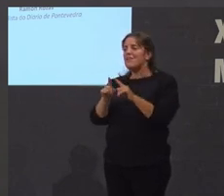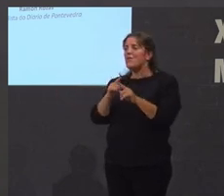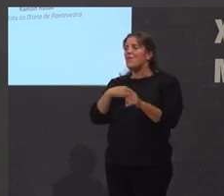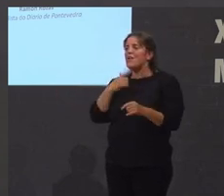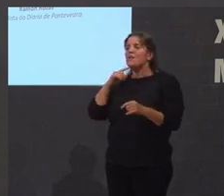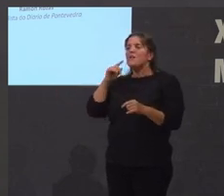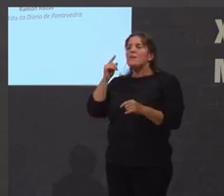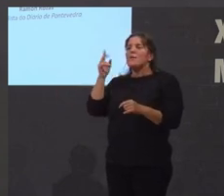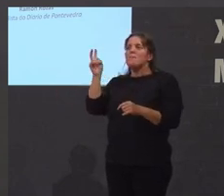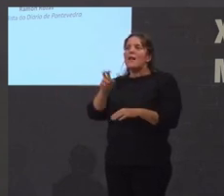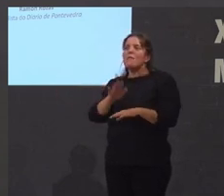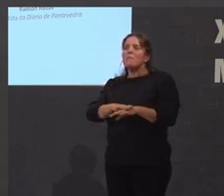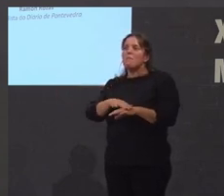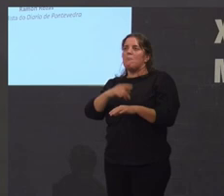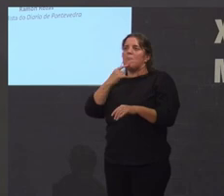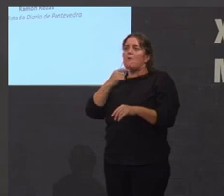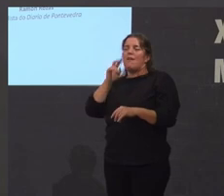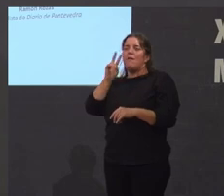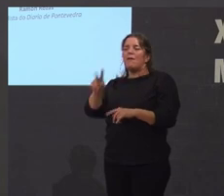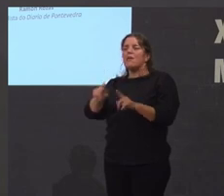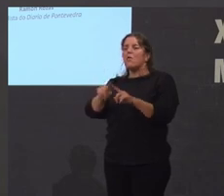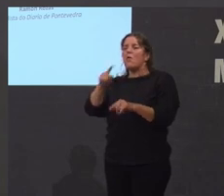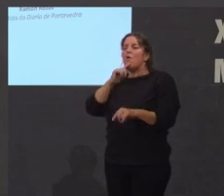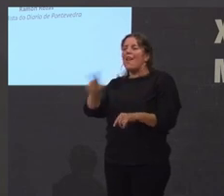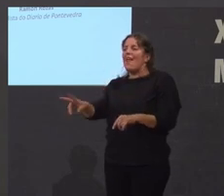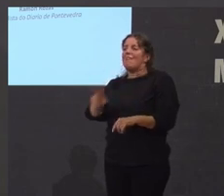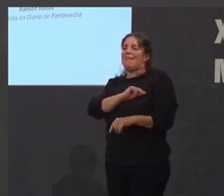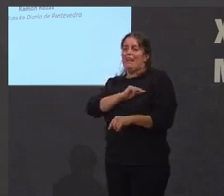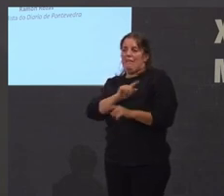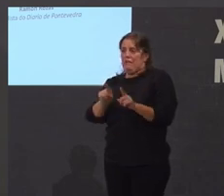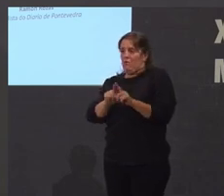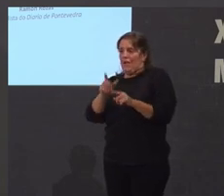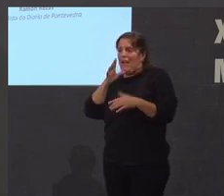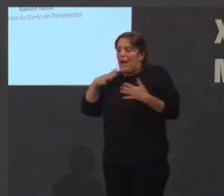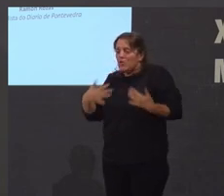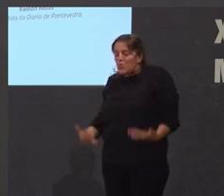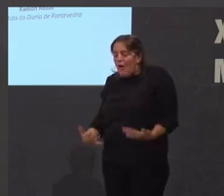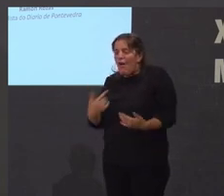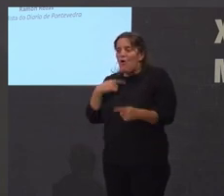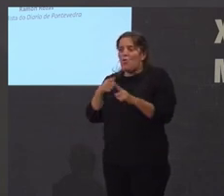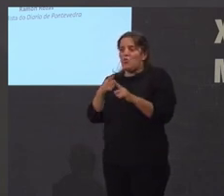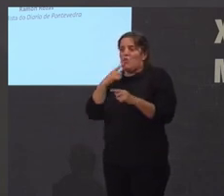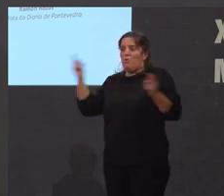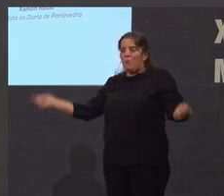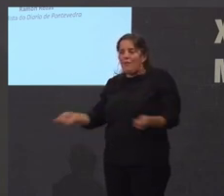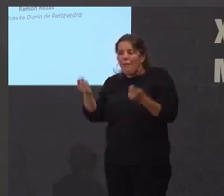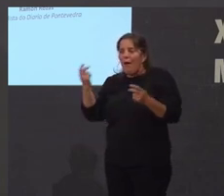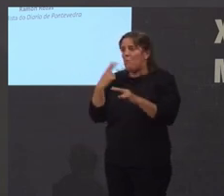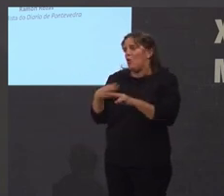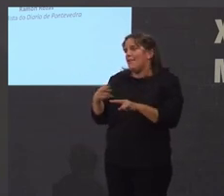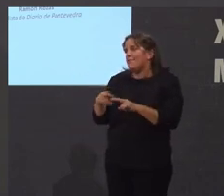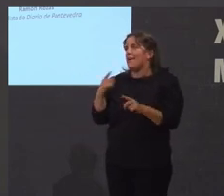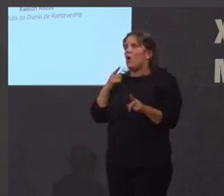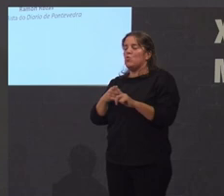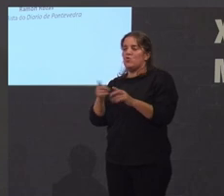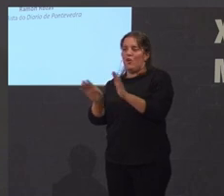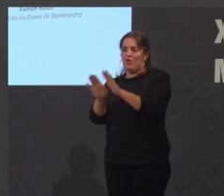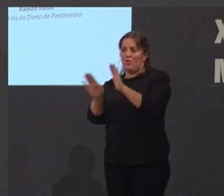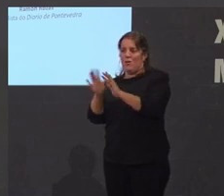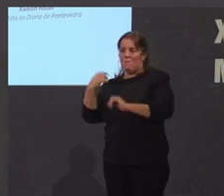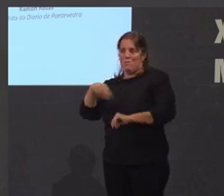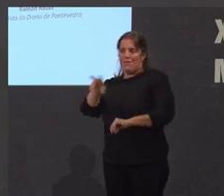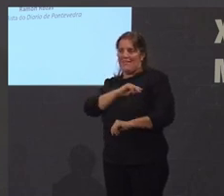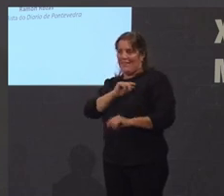para fichar perdón unha serie de clichés dos que ainda hoxe se serben moitos dentro da publicidade a política a promoción